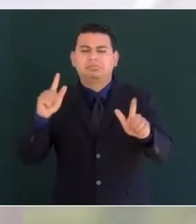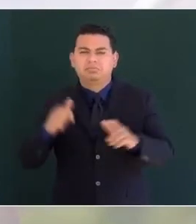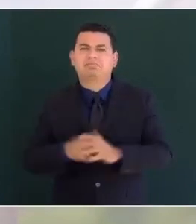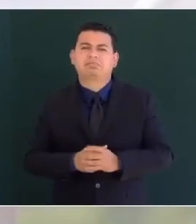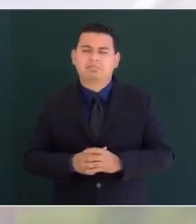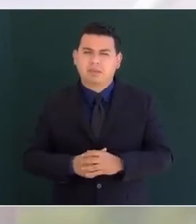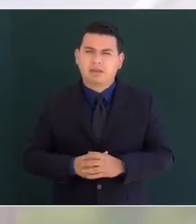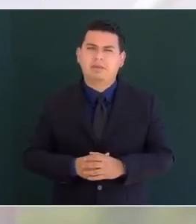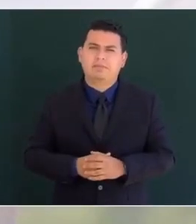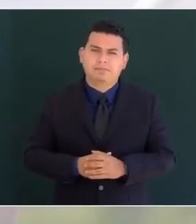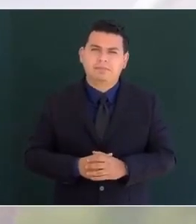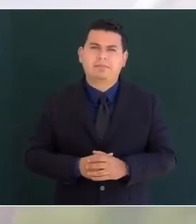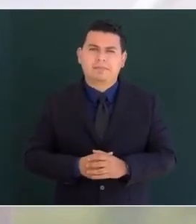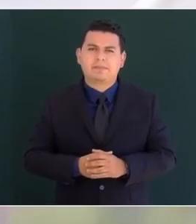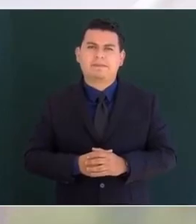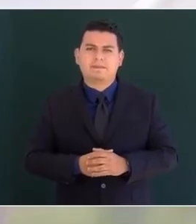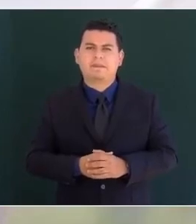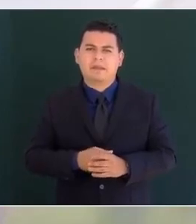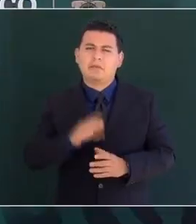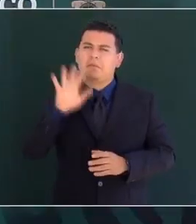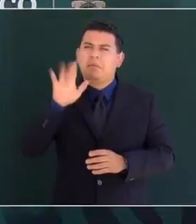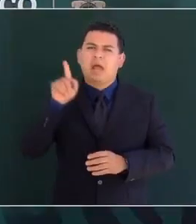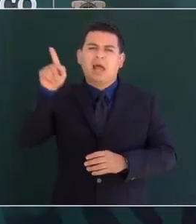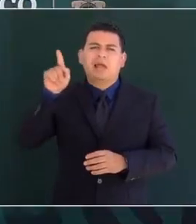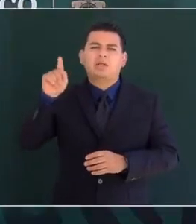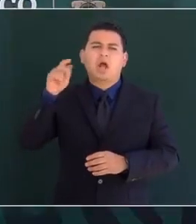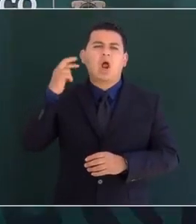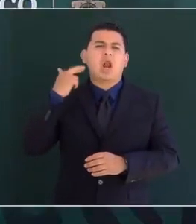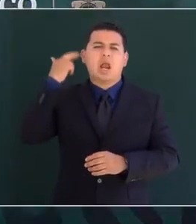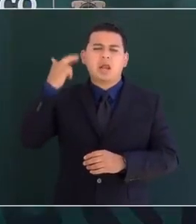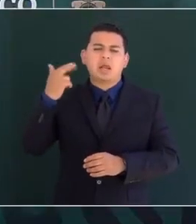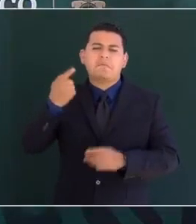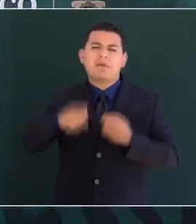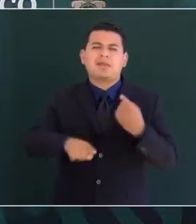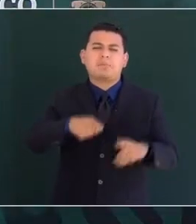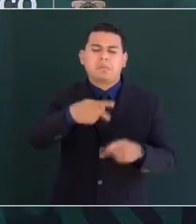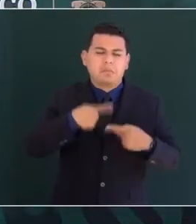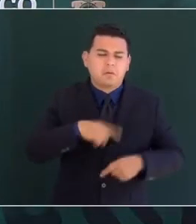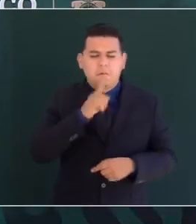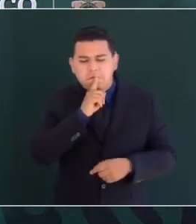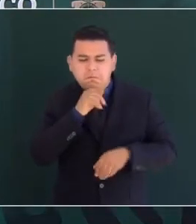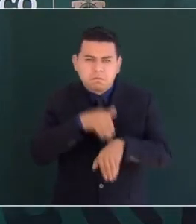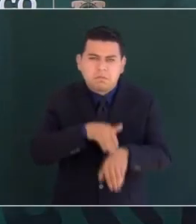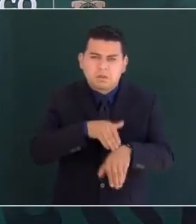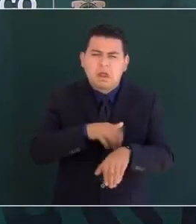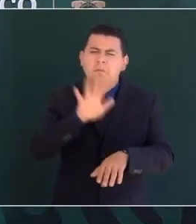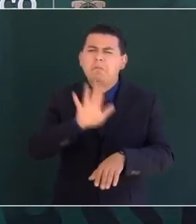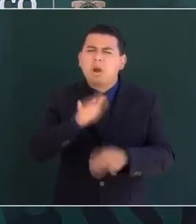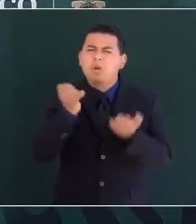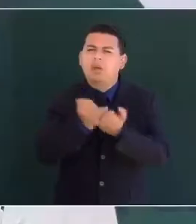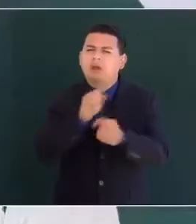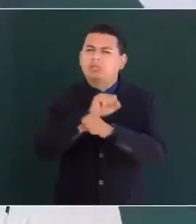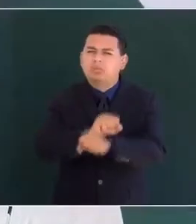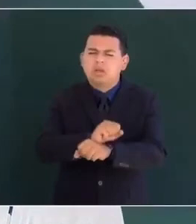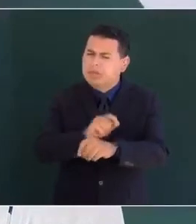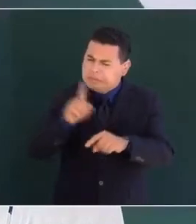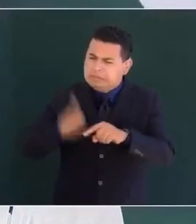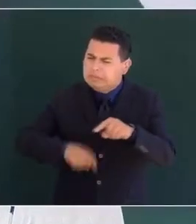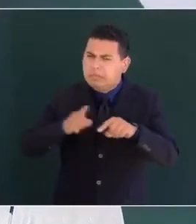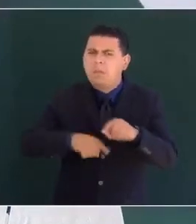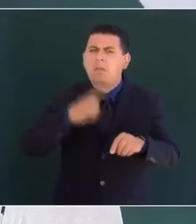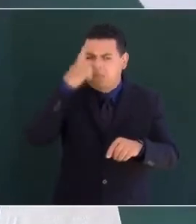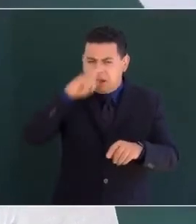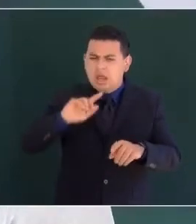de la esclavitud y se avanzó en el terreno de los derechos